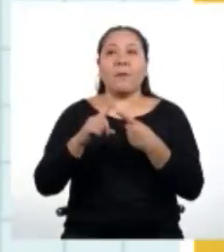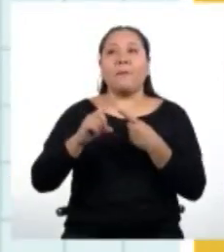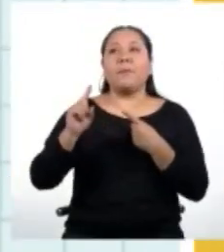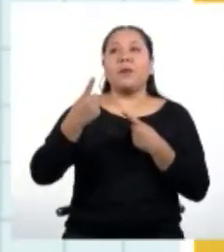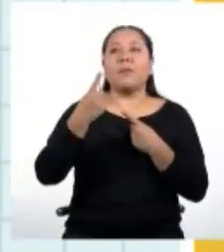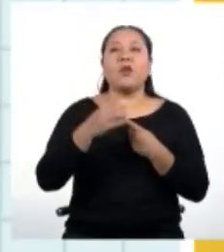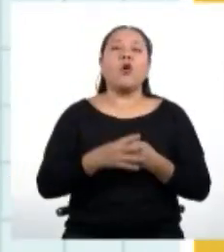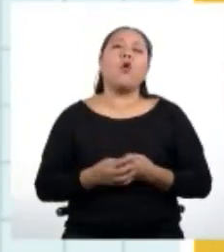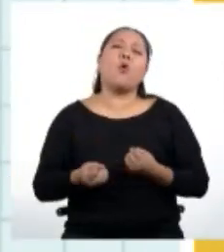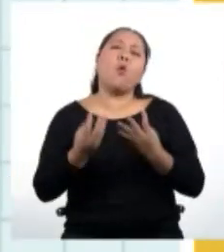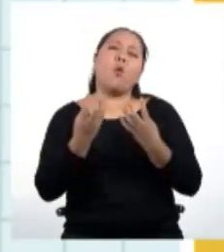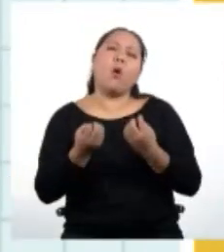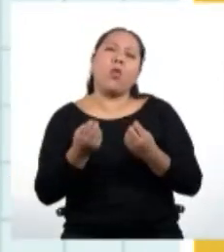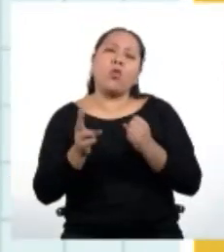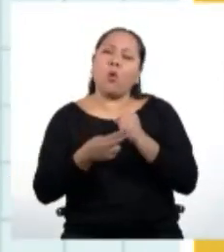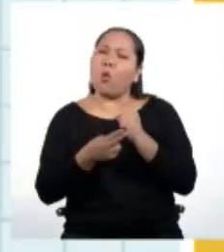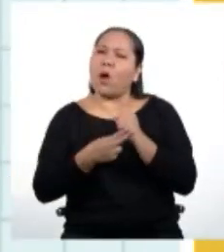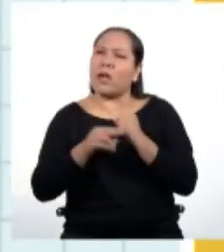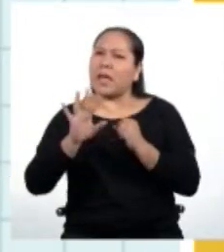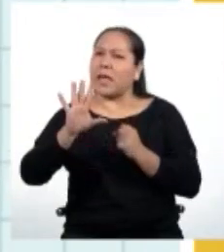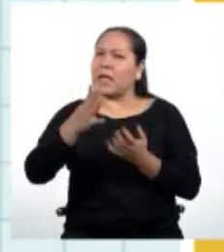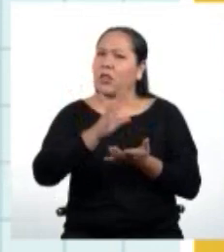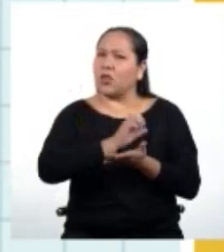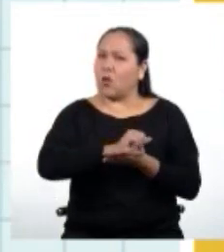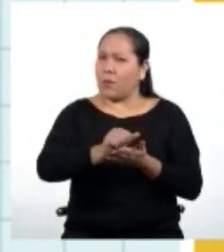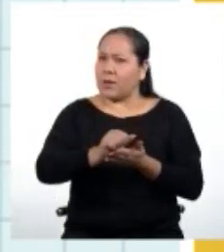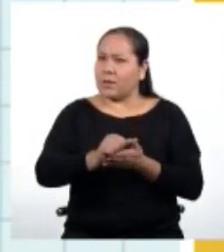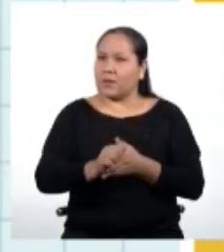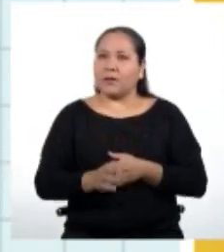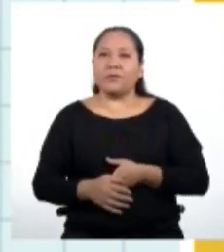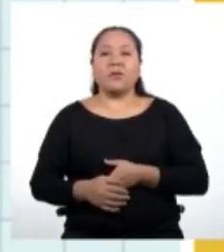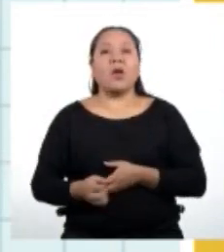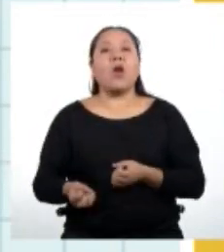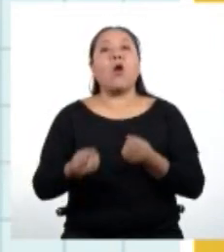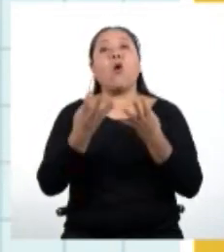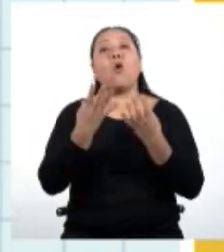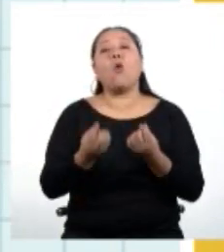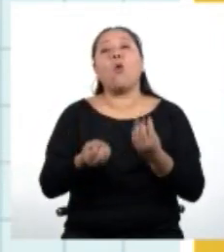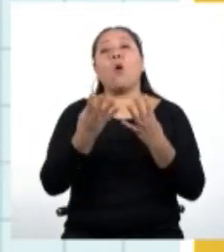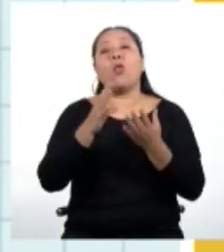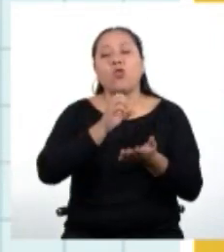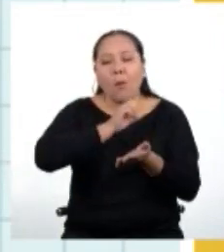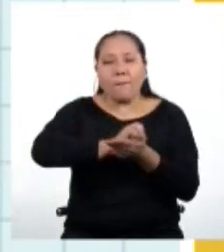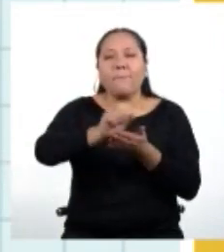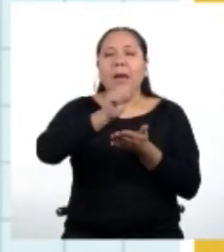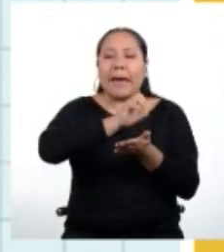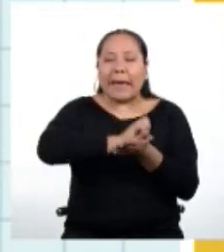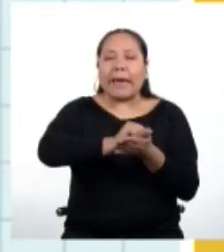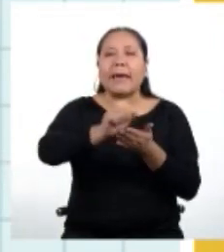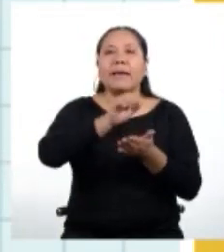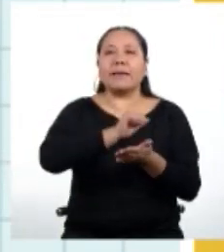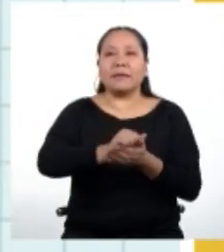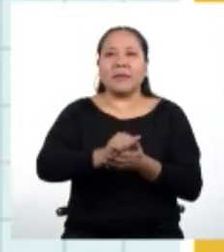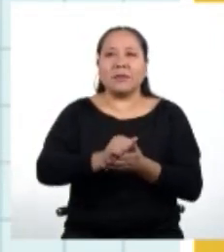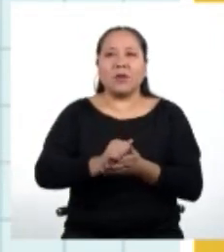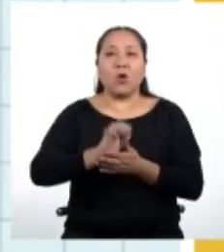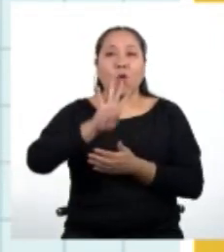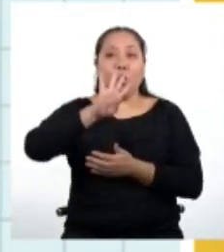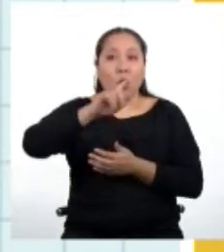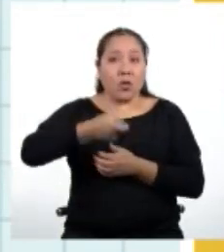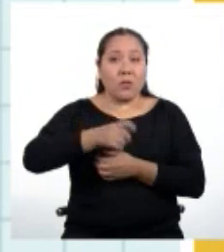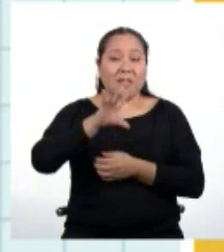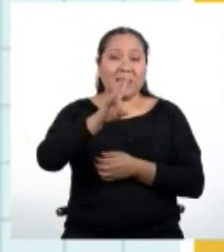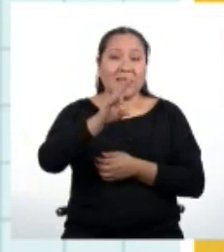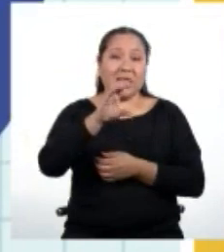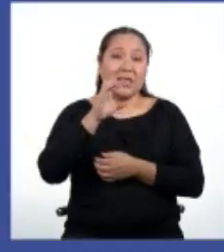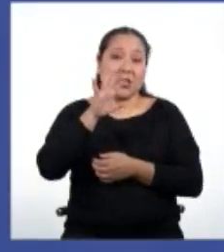¿cuánto ahorra Hugo el quinto mes? Y la segunda, ¿en cuántos meses ahorró Hugo 4.750 soles para